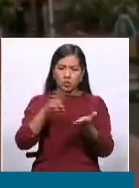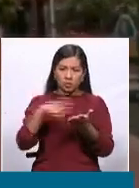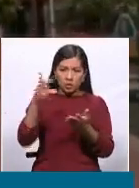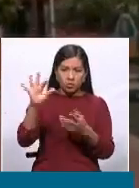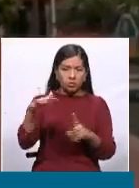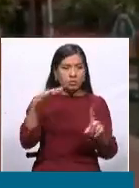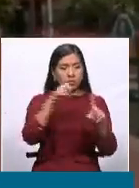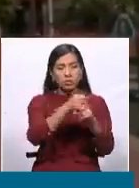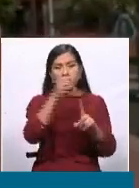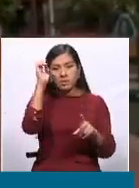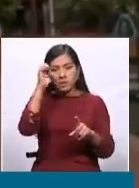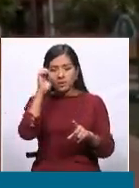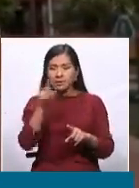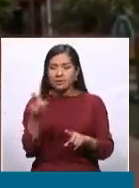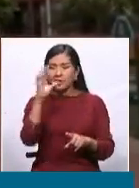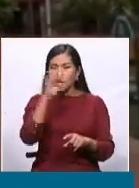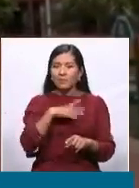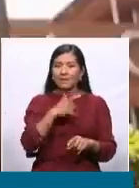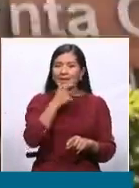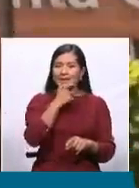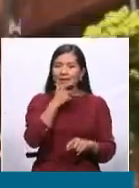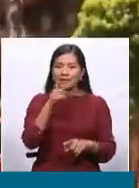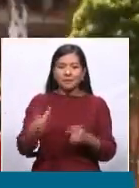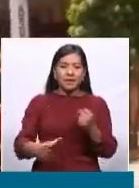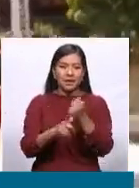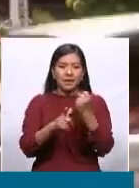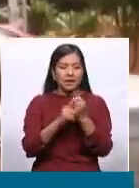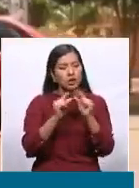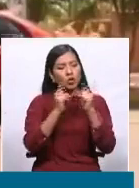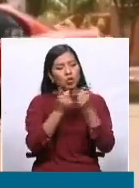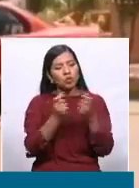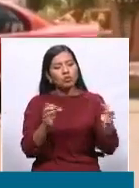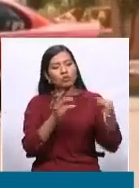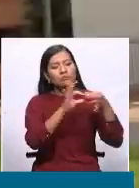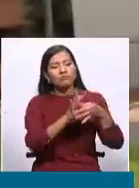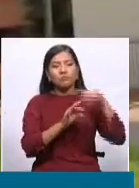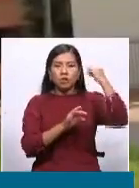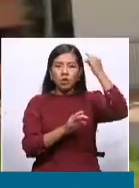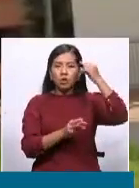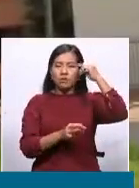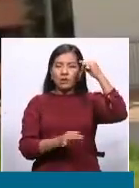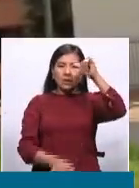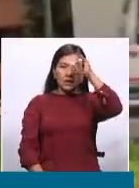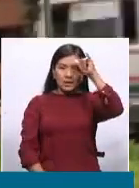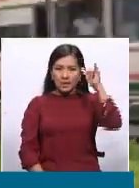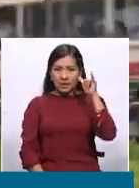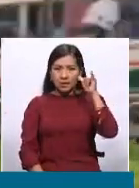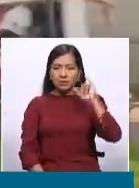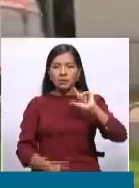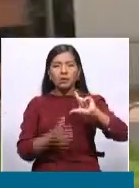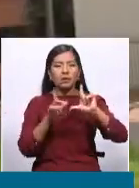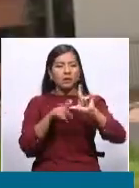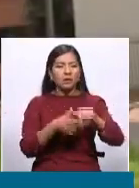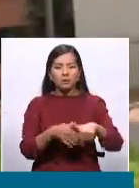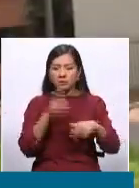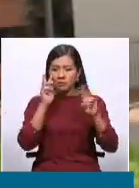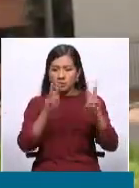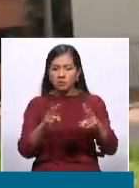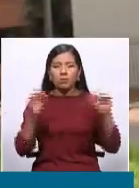golpe de Estado, que el señor Camacho estaba, era parte del gobierno de la señora Áñez, y nos llevaron a un descalabro económico,